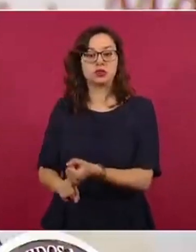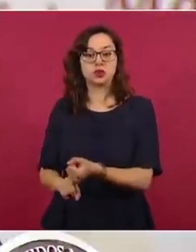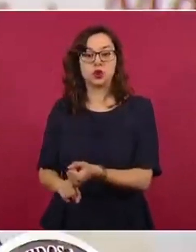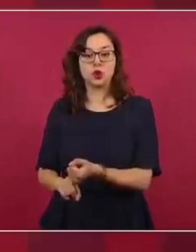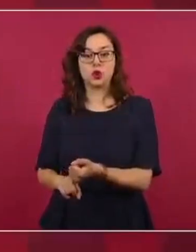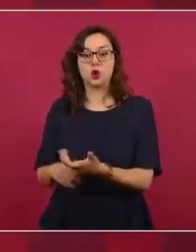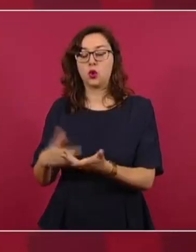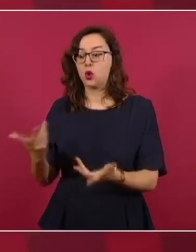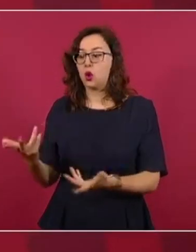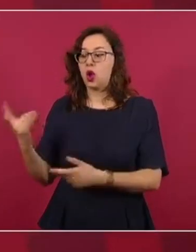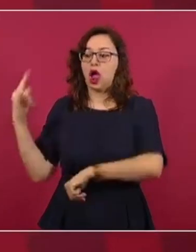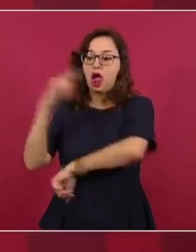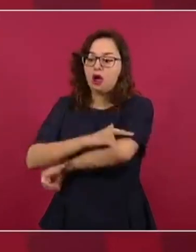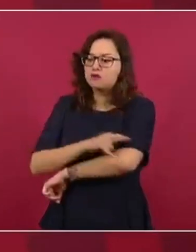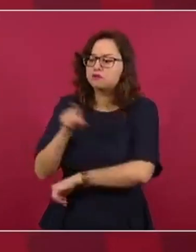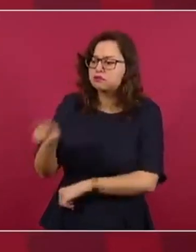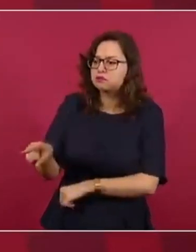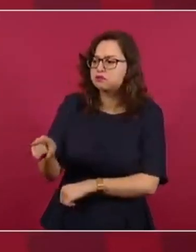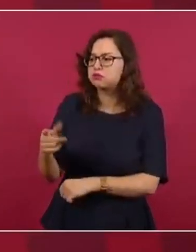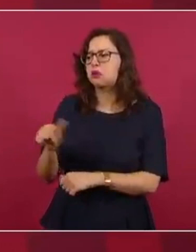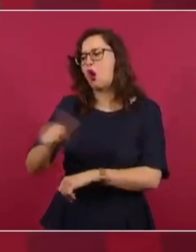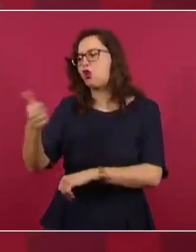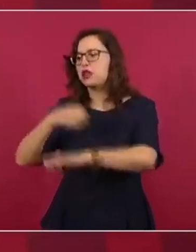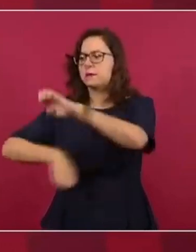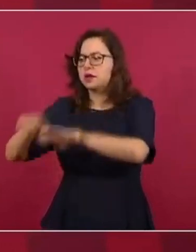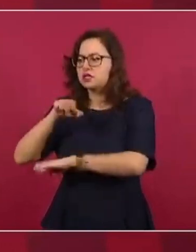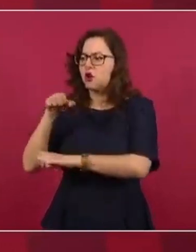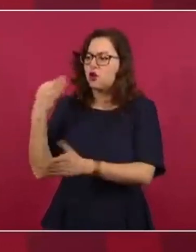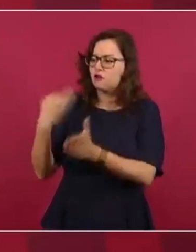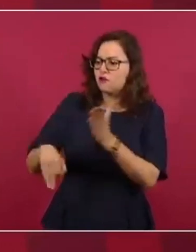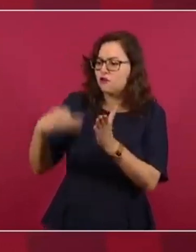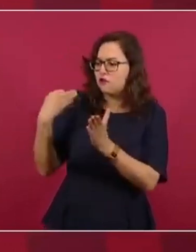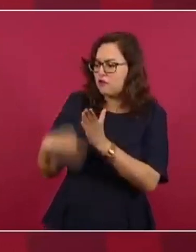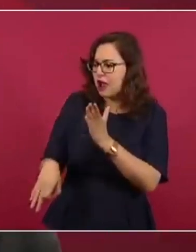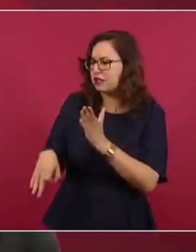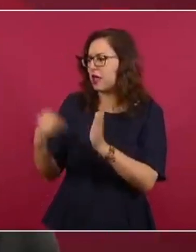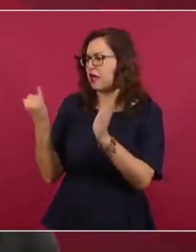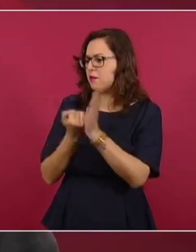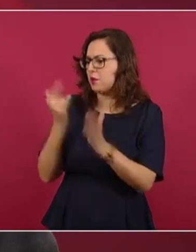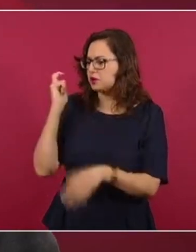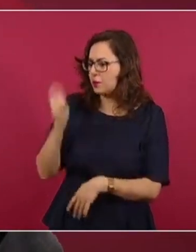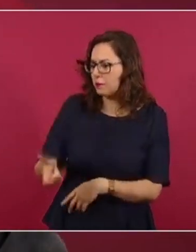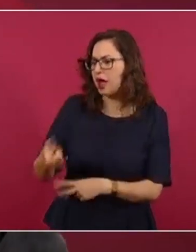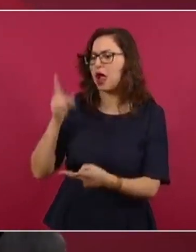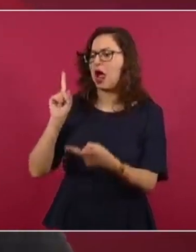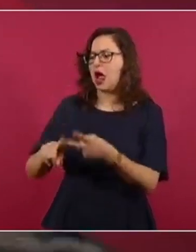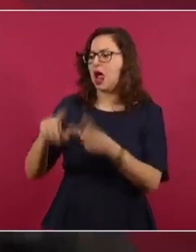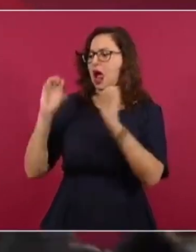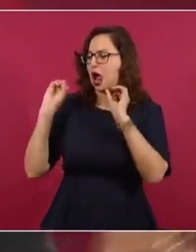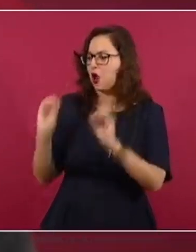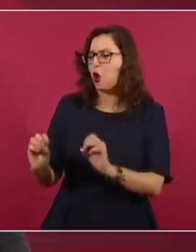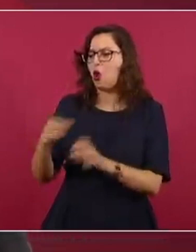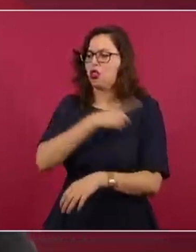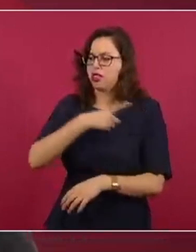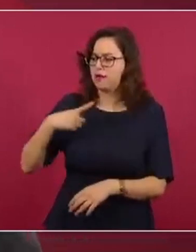mantengan adeudos, ya sea por arrendamiento, por concepto de tarifa de uso de aeropuerto y otros